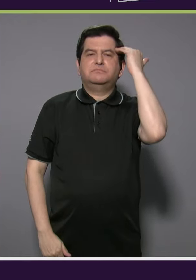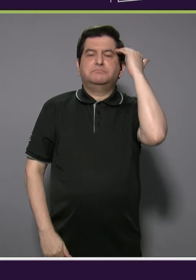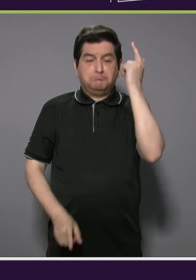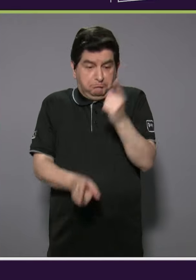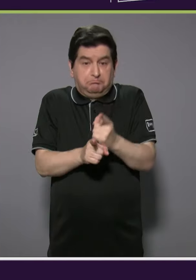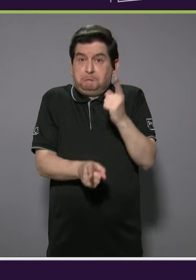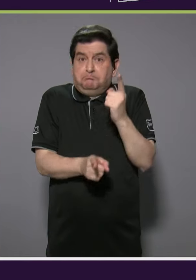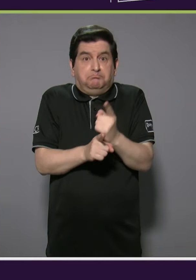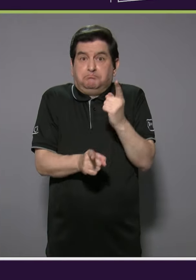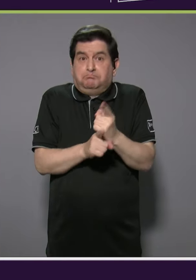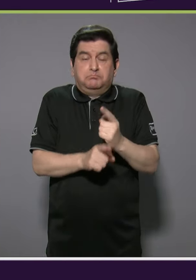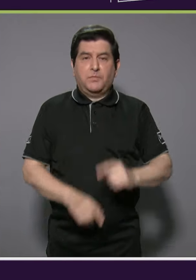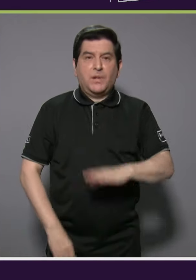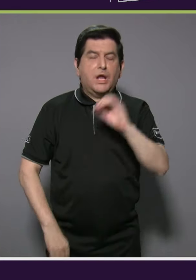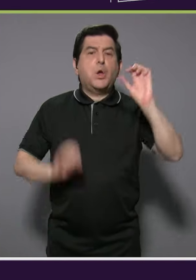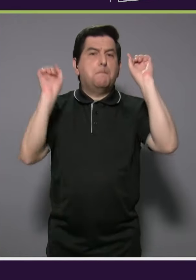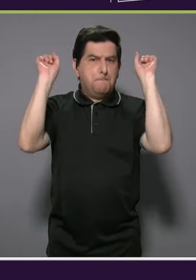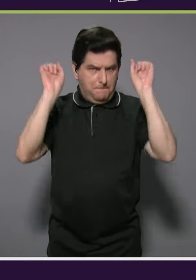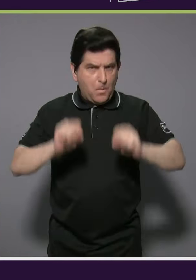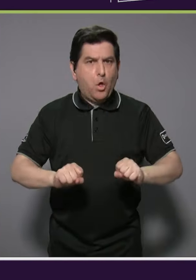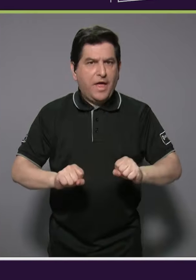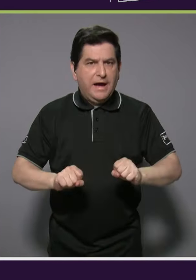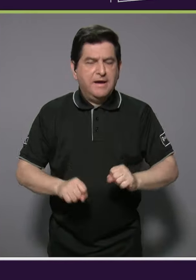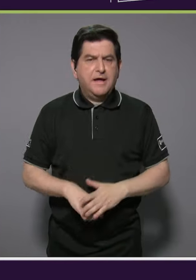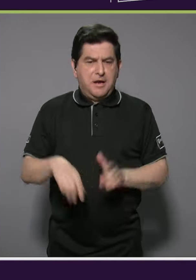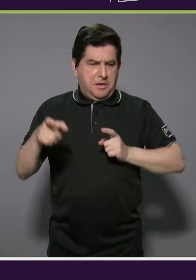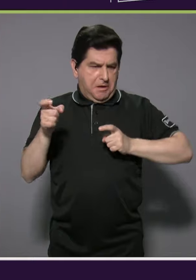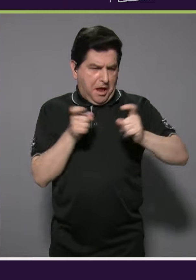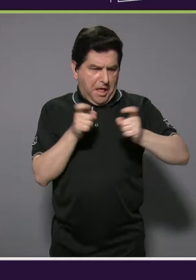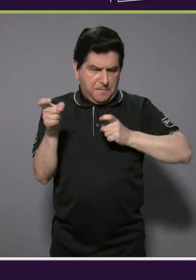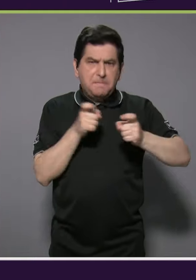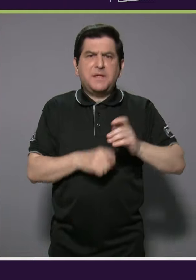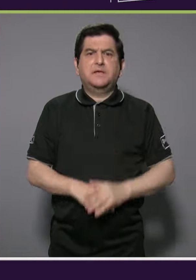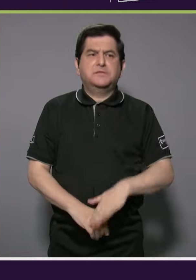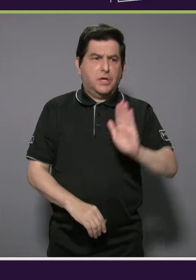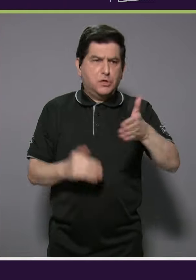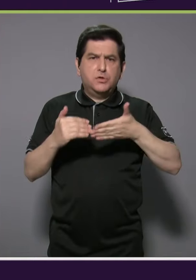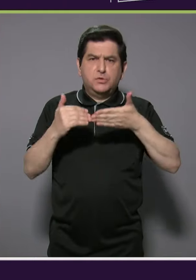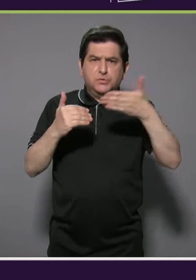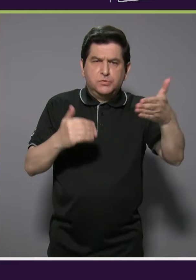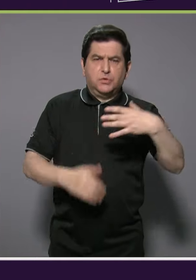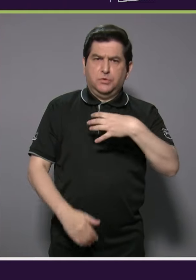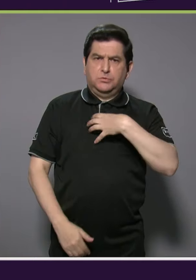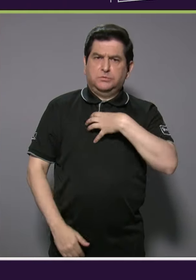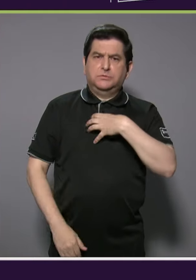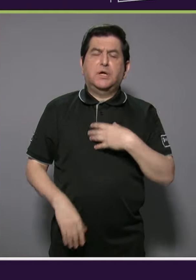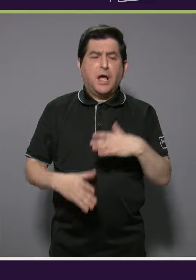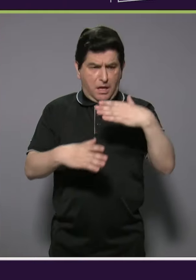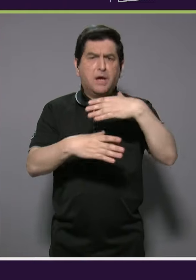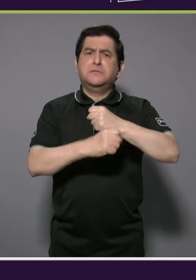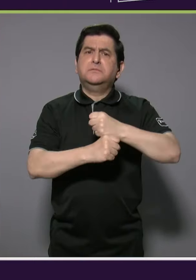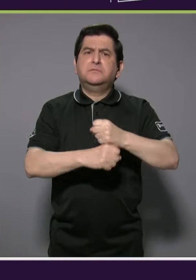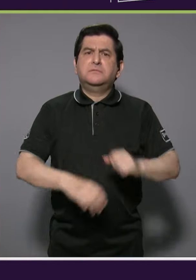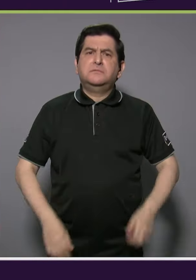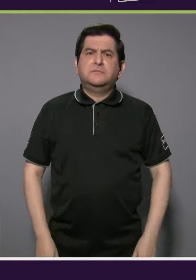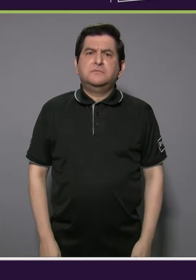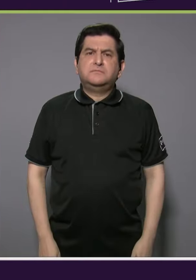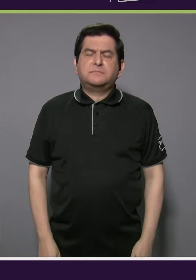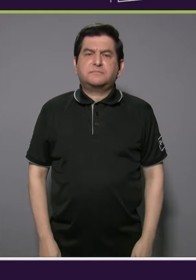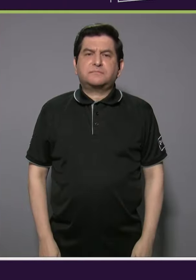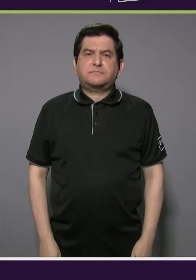adecuado y pueda administrar sus bienes patrimoniales, que lo haga, que